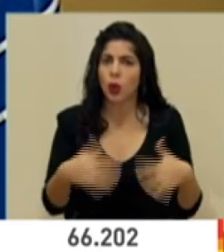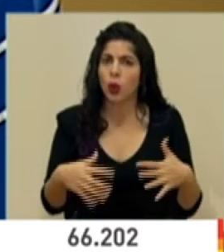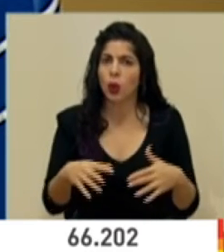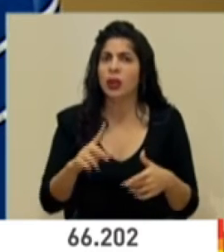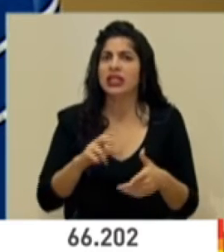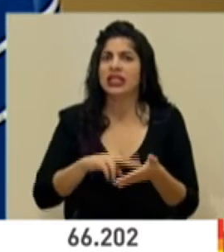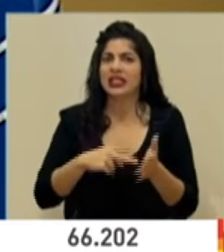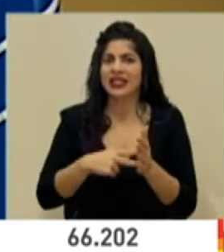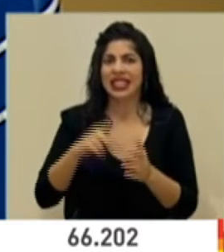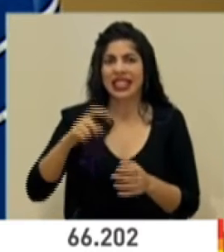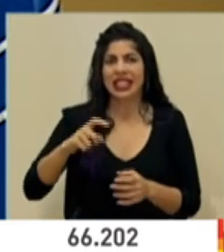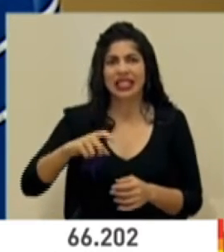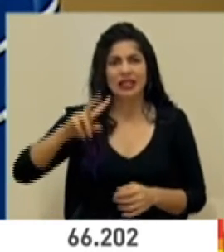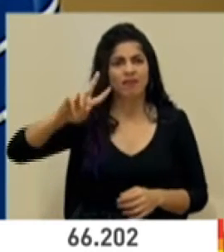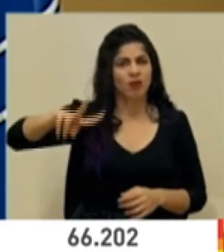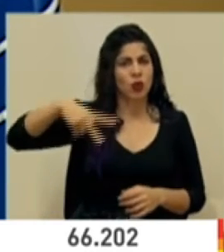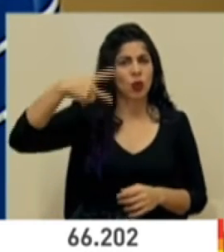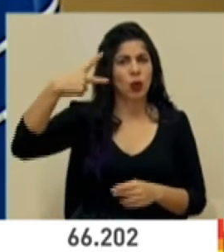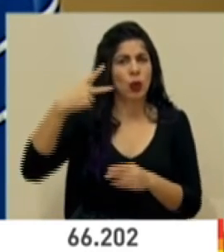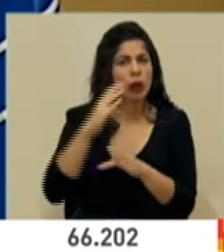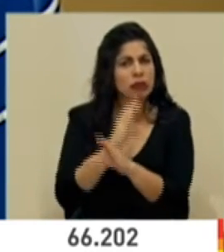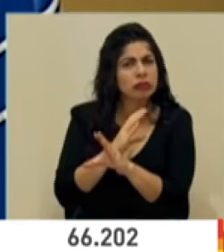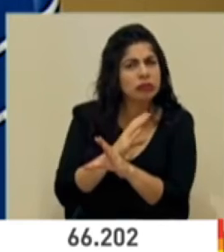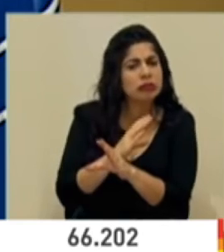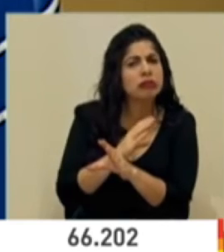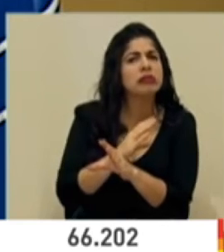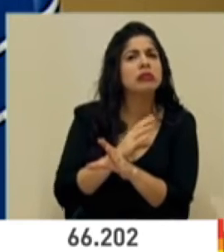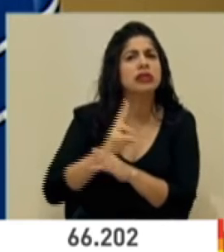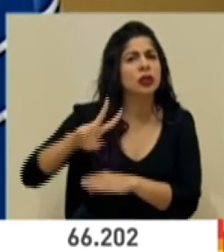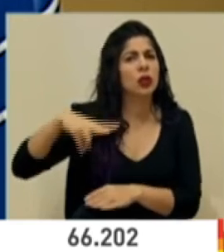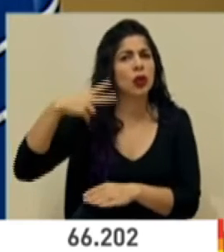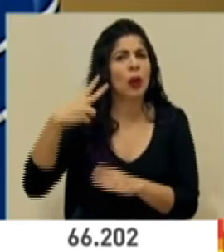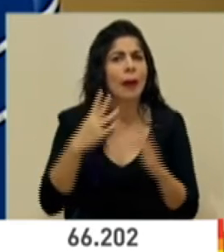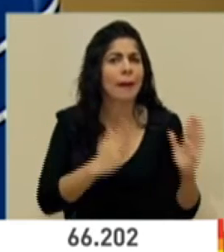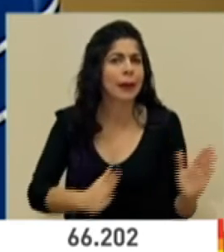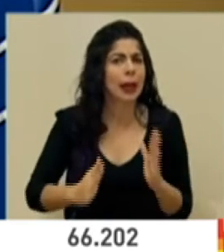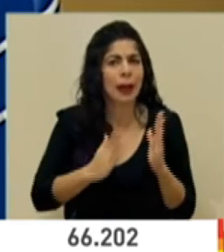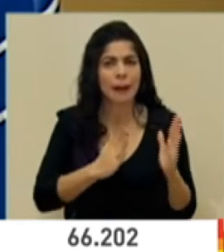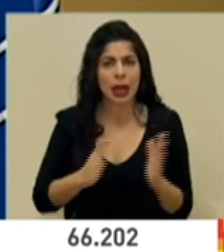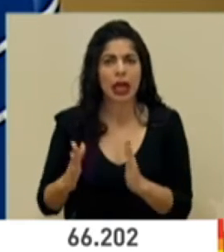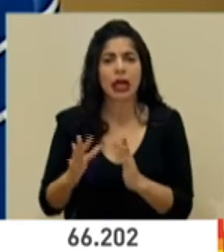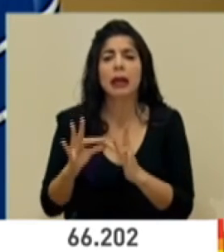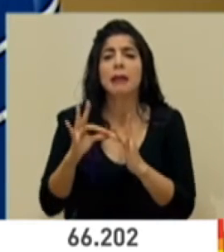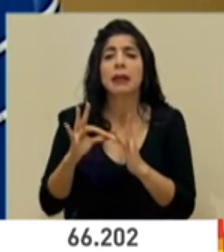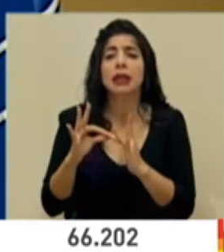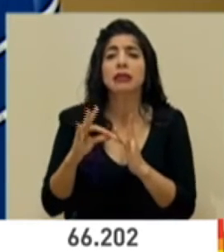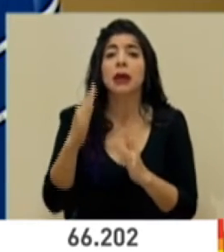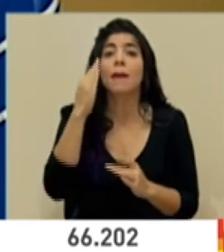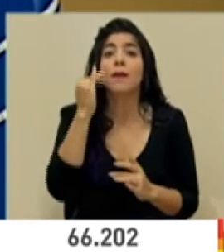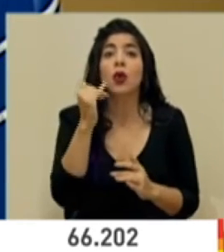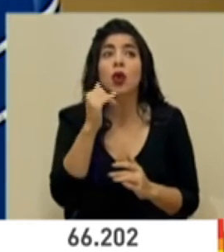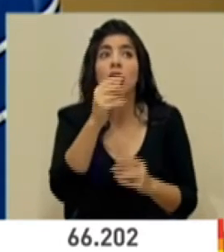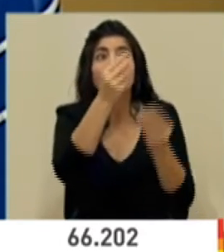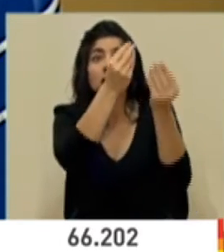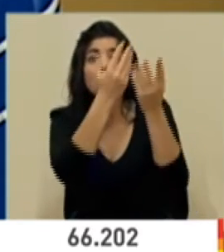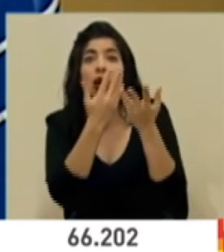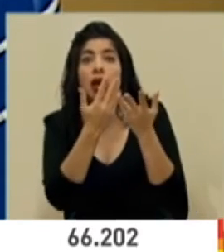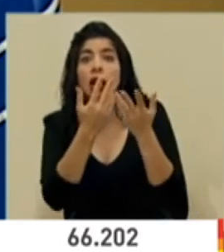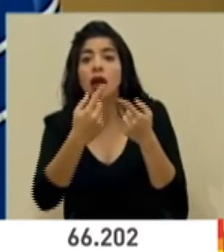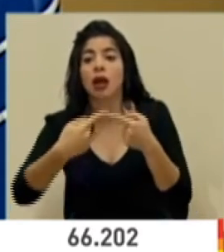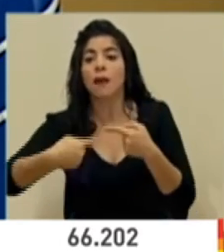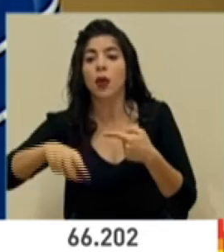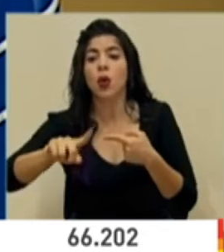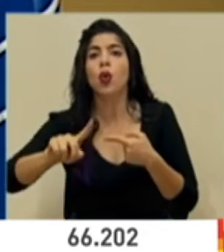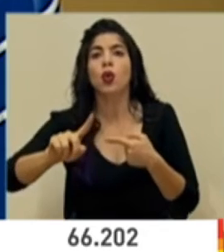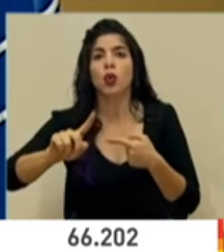necesitamos reforzar las medidas de prevención, las medidas de preparación, sobre todo cuando se nos anuncia que vamos a